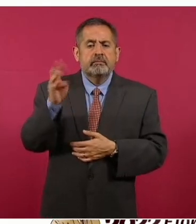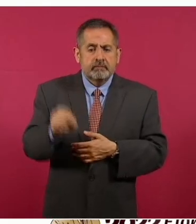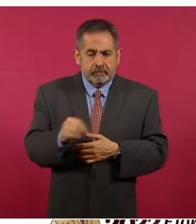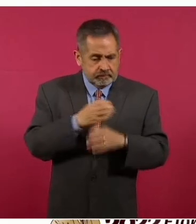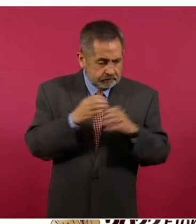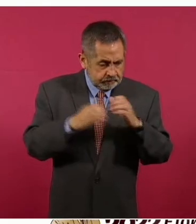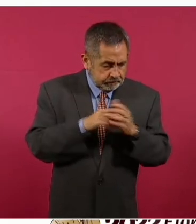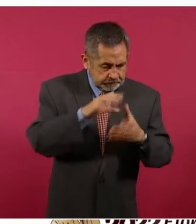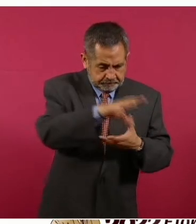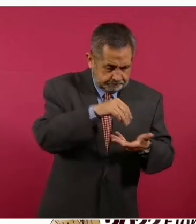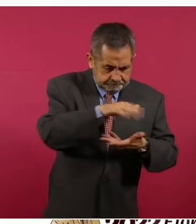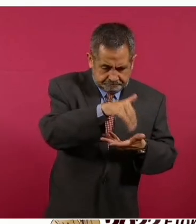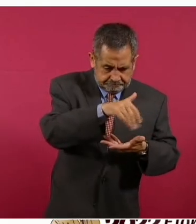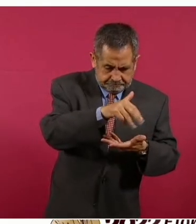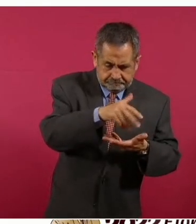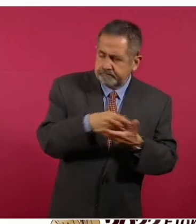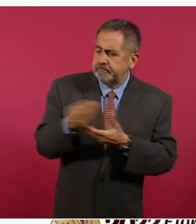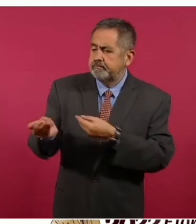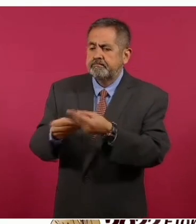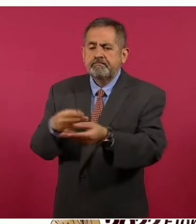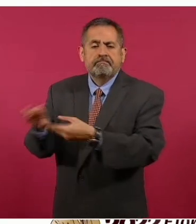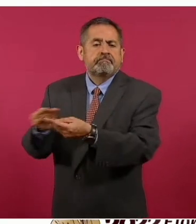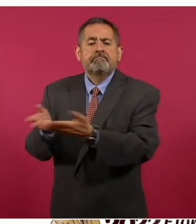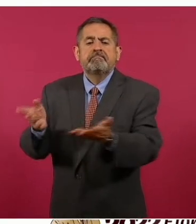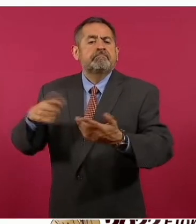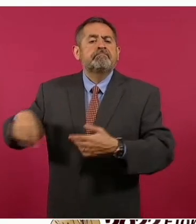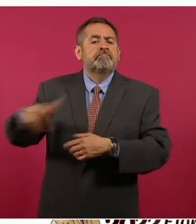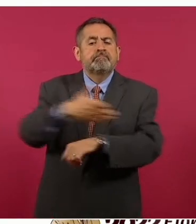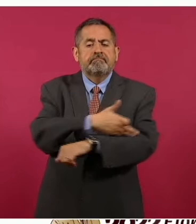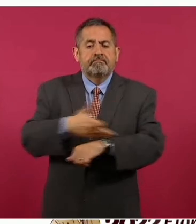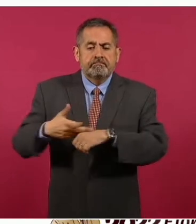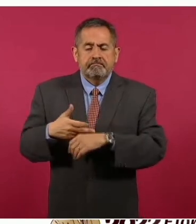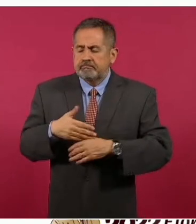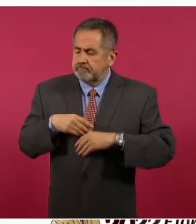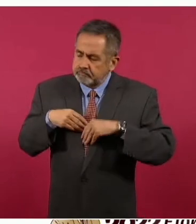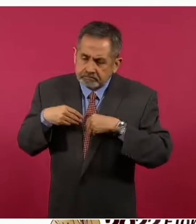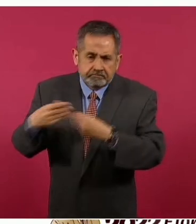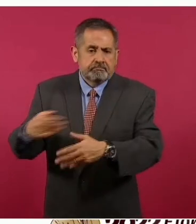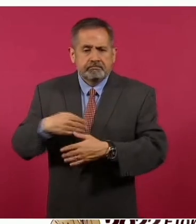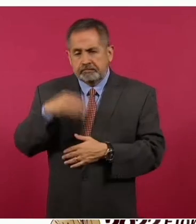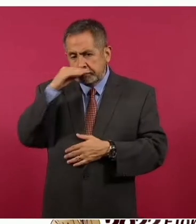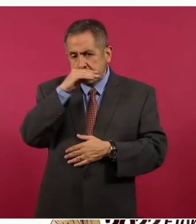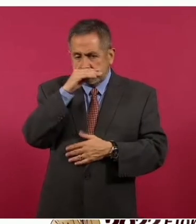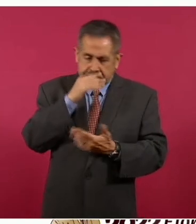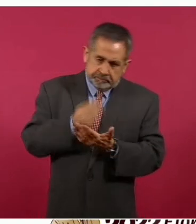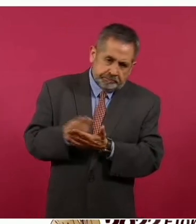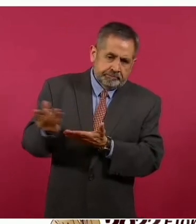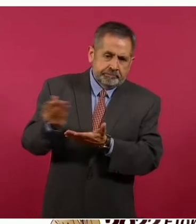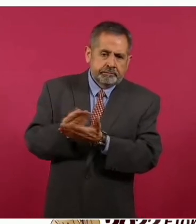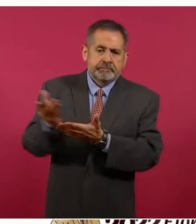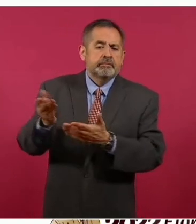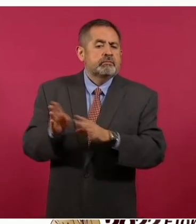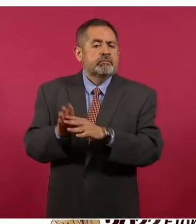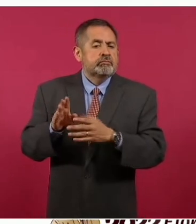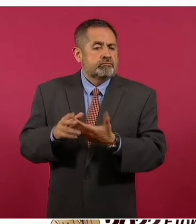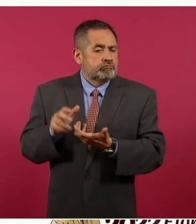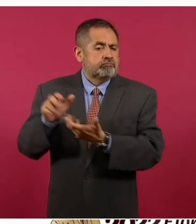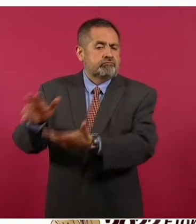bienes entregados a las familias de manera gratuita y